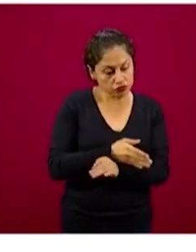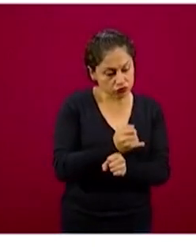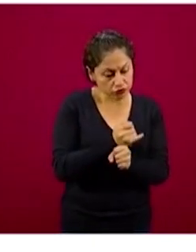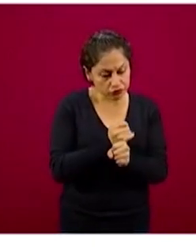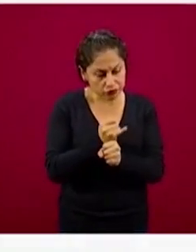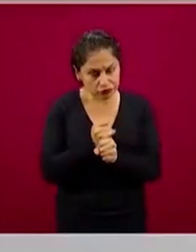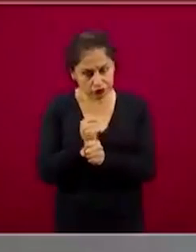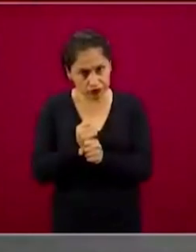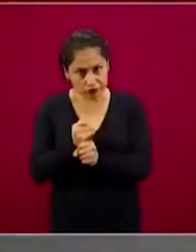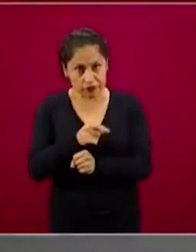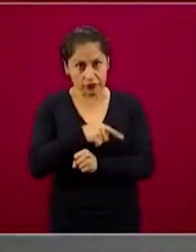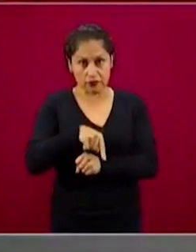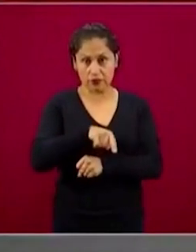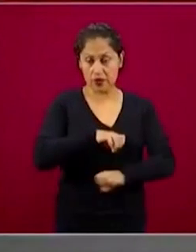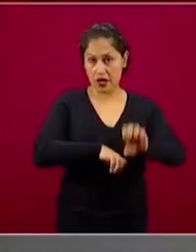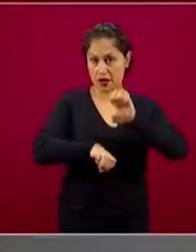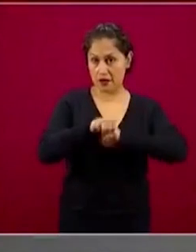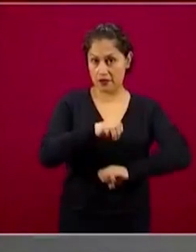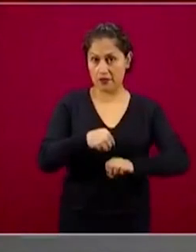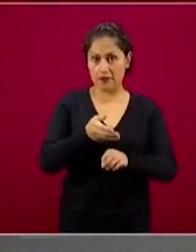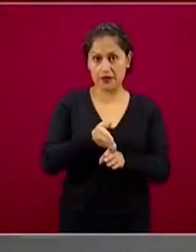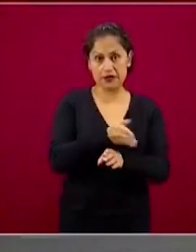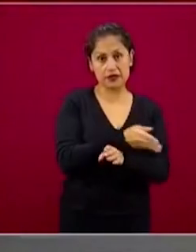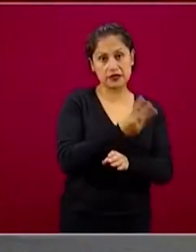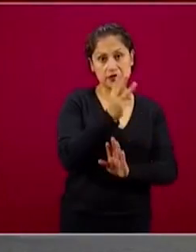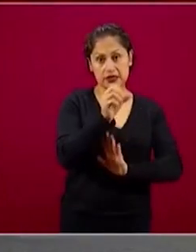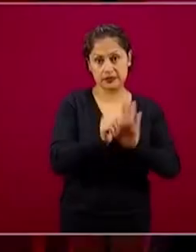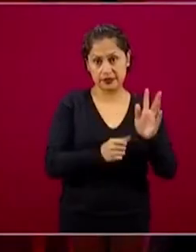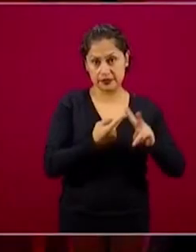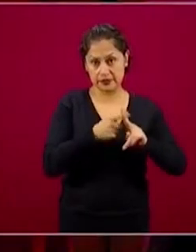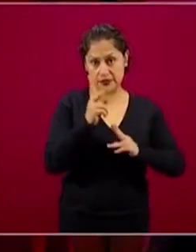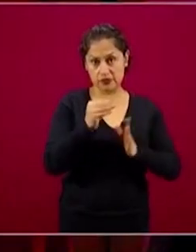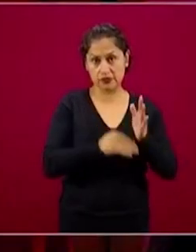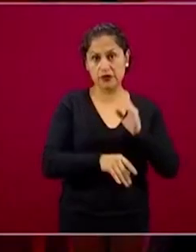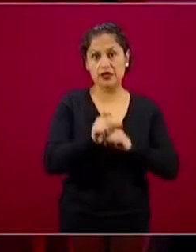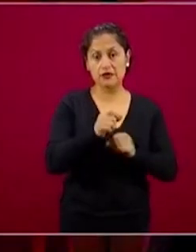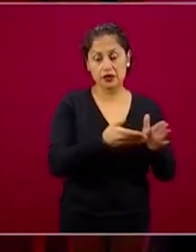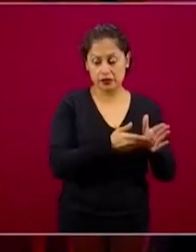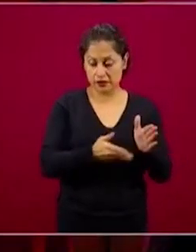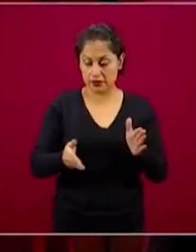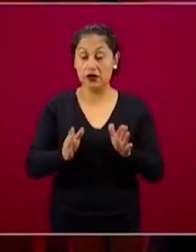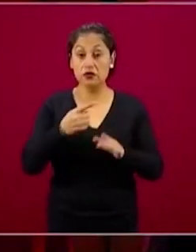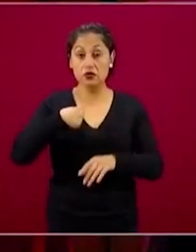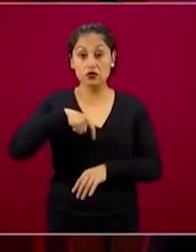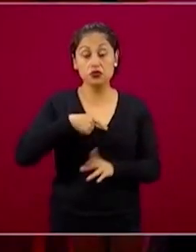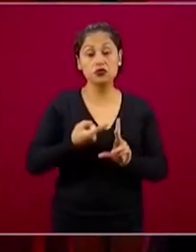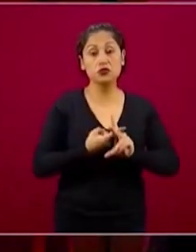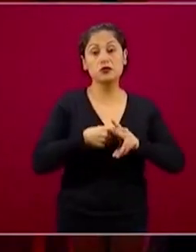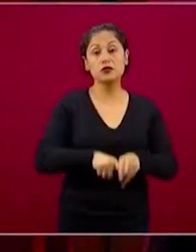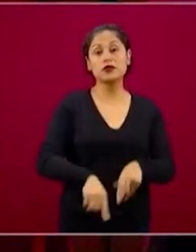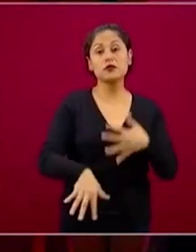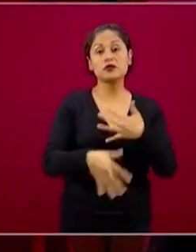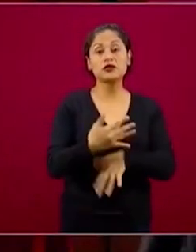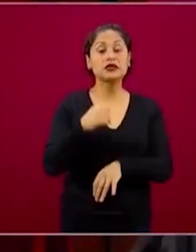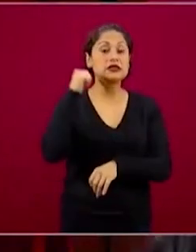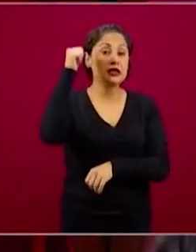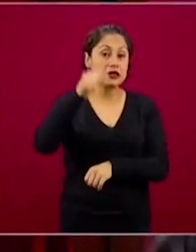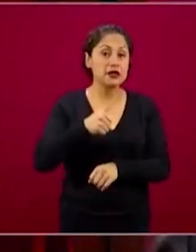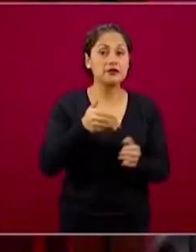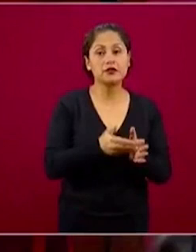no en los primeros tres meses lo hicimos un 15 de abril, entonces el 15 de mayo se cierra el registro para